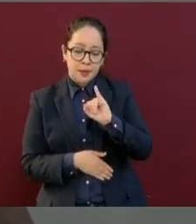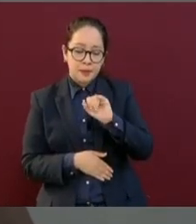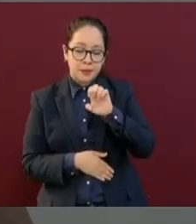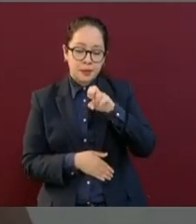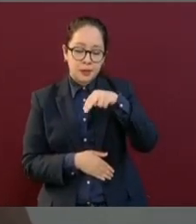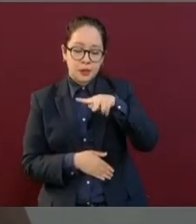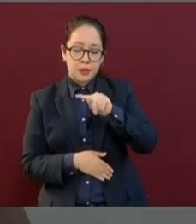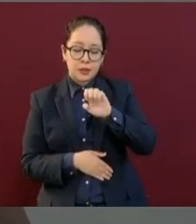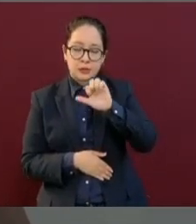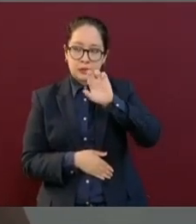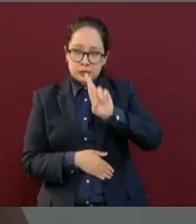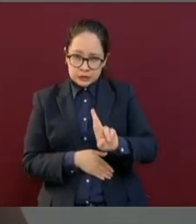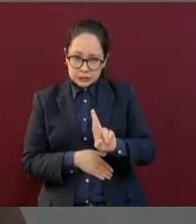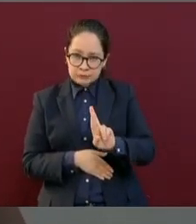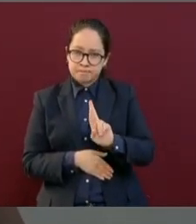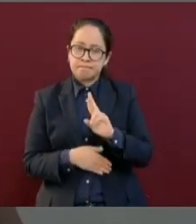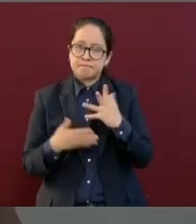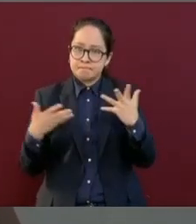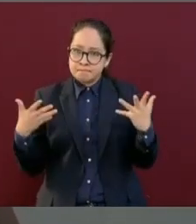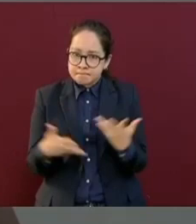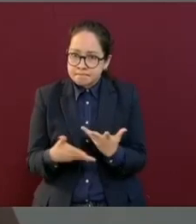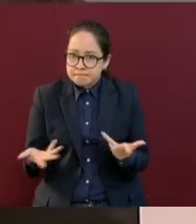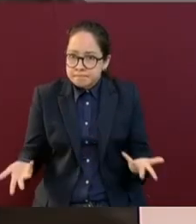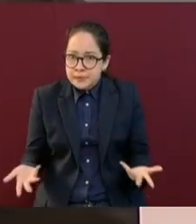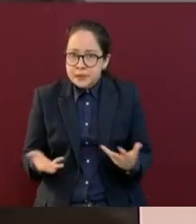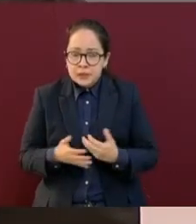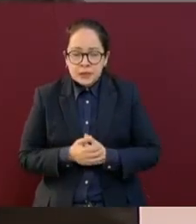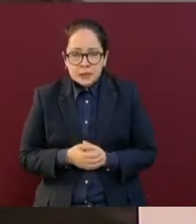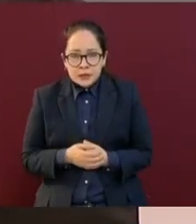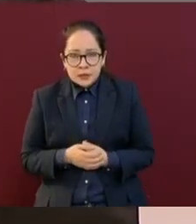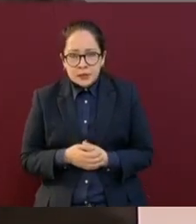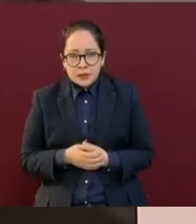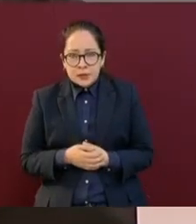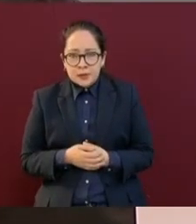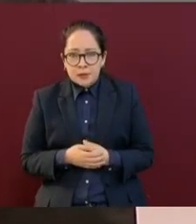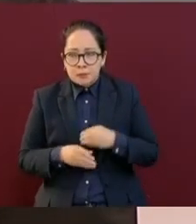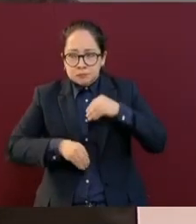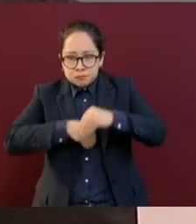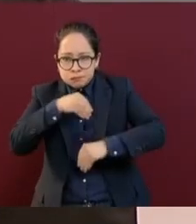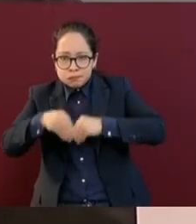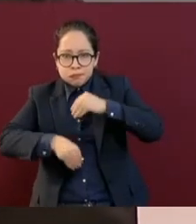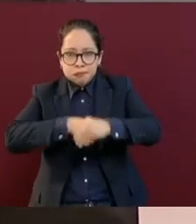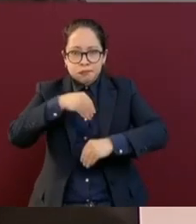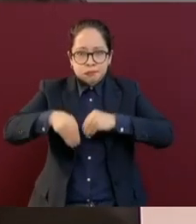Como tenemos esta concepción, esta filosofía,